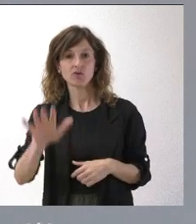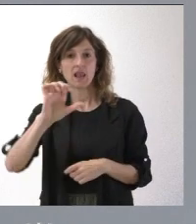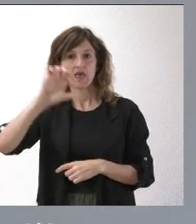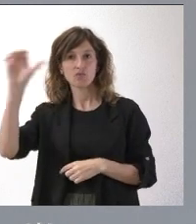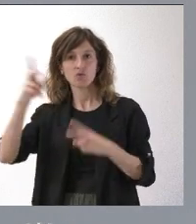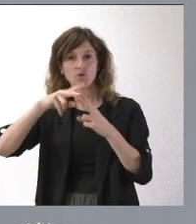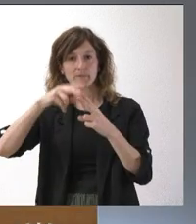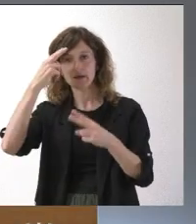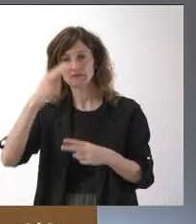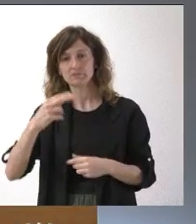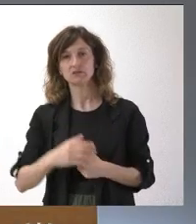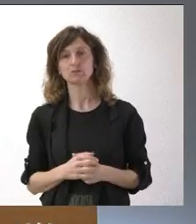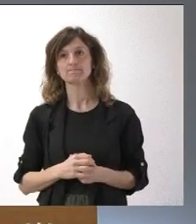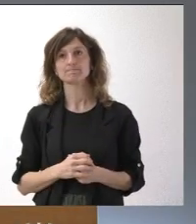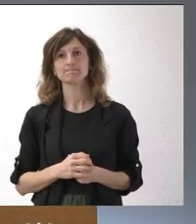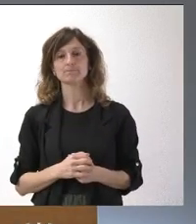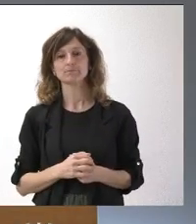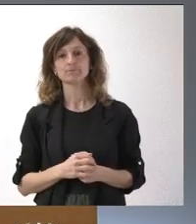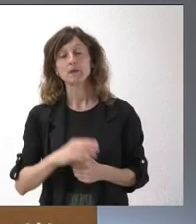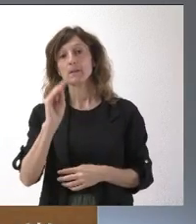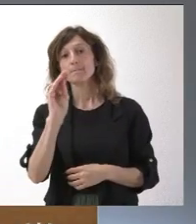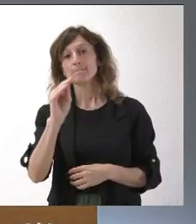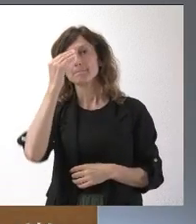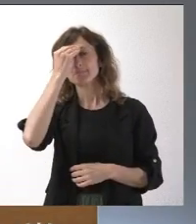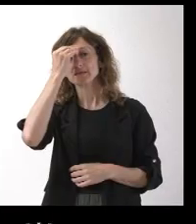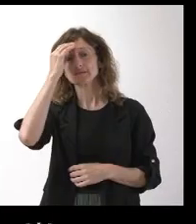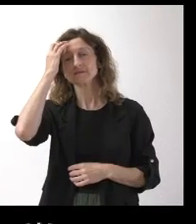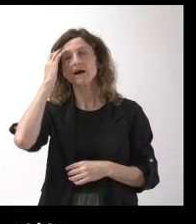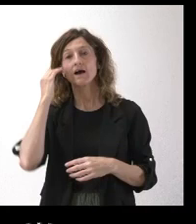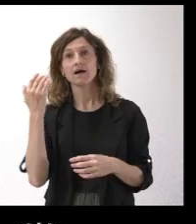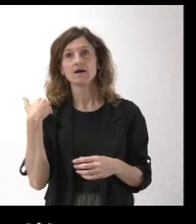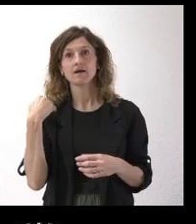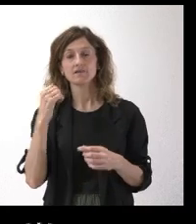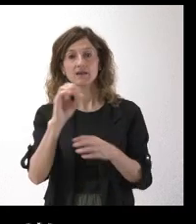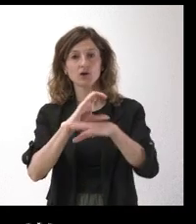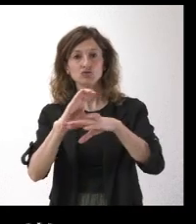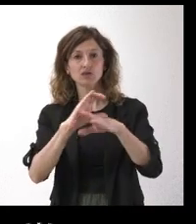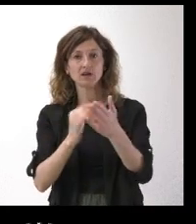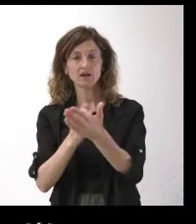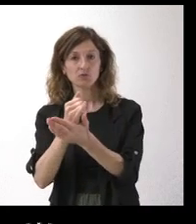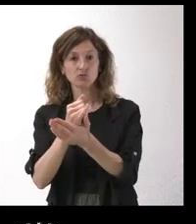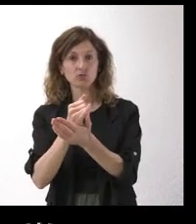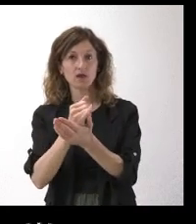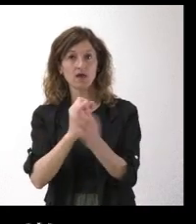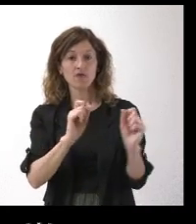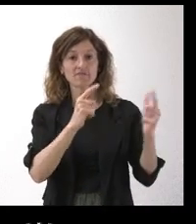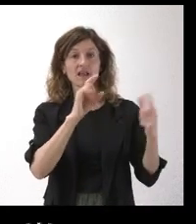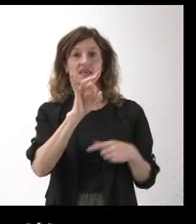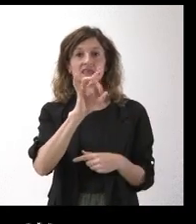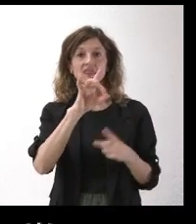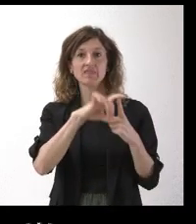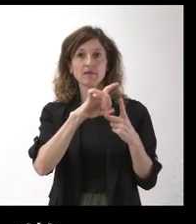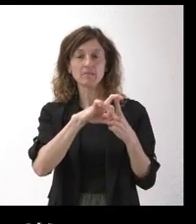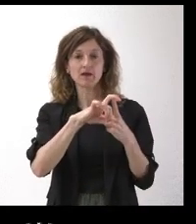que nosotros respetamos. ¿Consideran que el tiempo que ha estado en vigor la resolución de la Consejería de Agricultura desde el día 15 de mayo